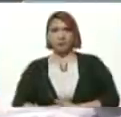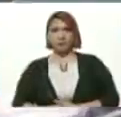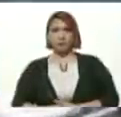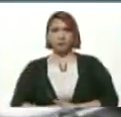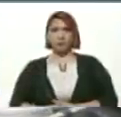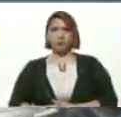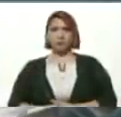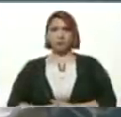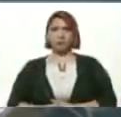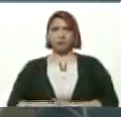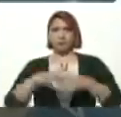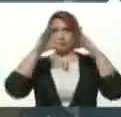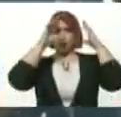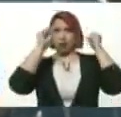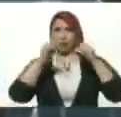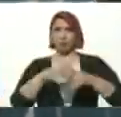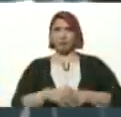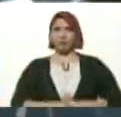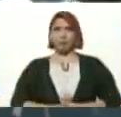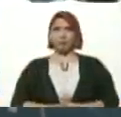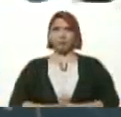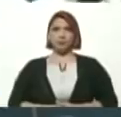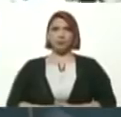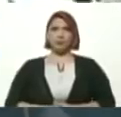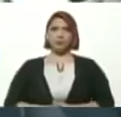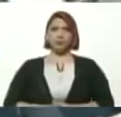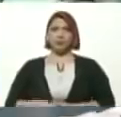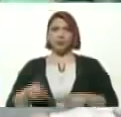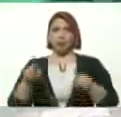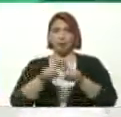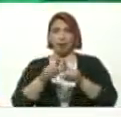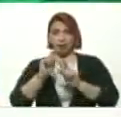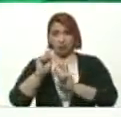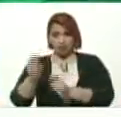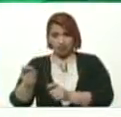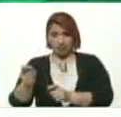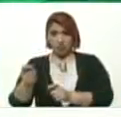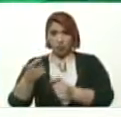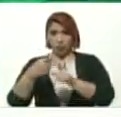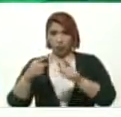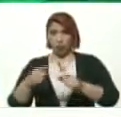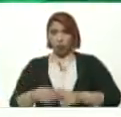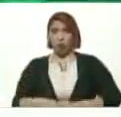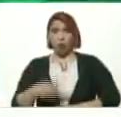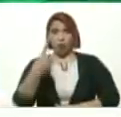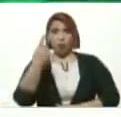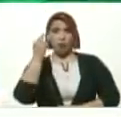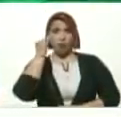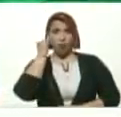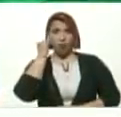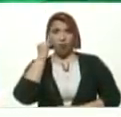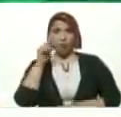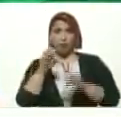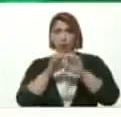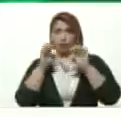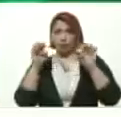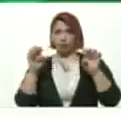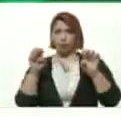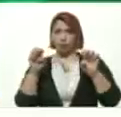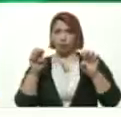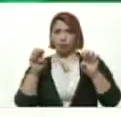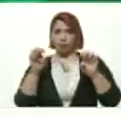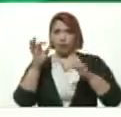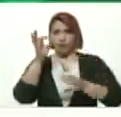Embajador Igualmente He designado A una mujer Que viene De la educación Una